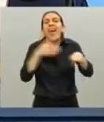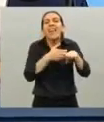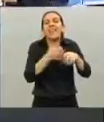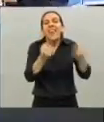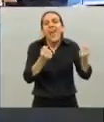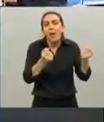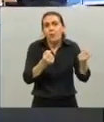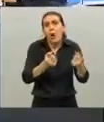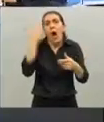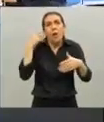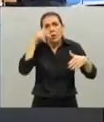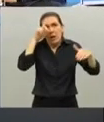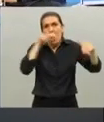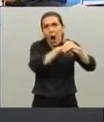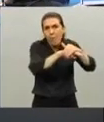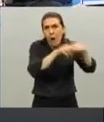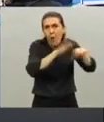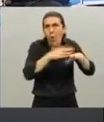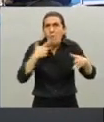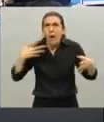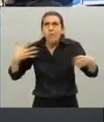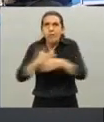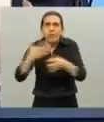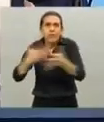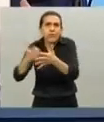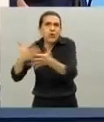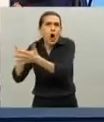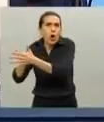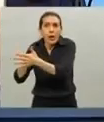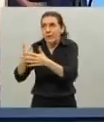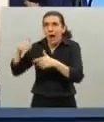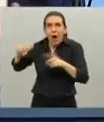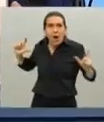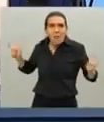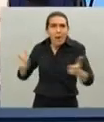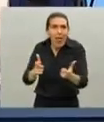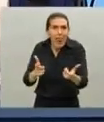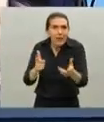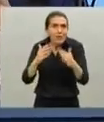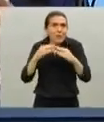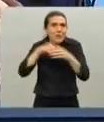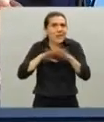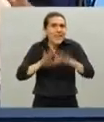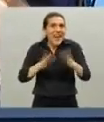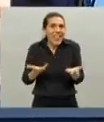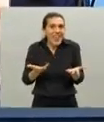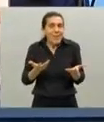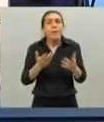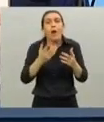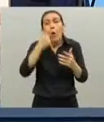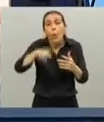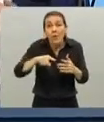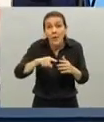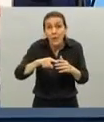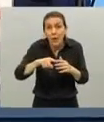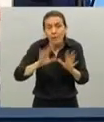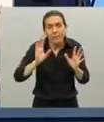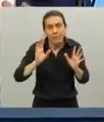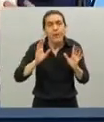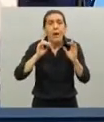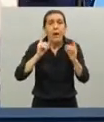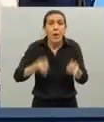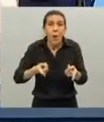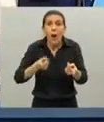de terapia intensiva porque hay menos tránsito así que son todos estos componentes juntos es relativamente complejo y lo último que digo igual